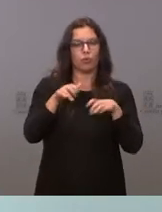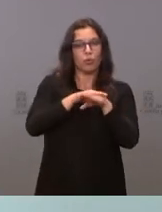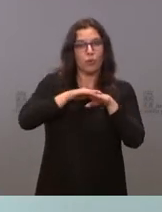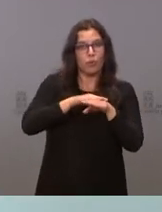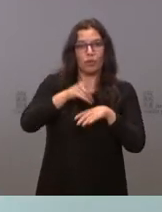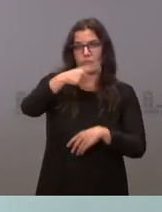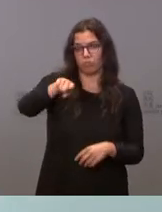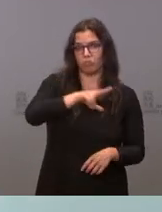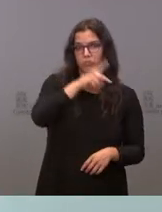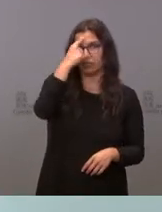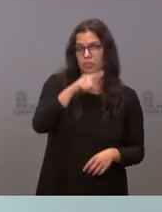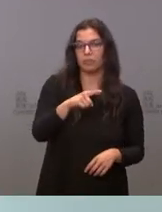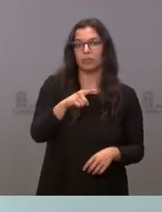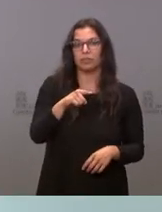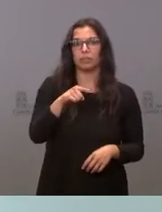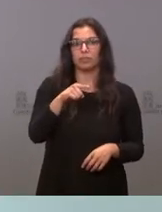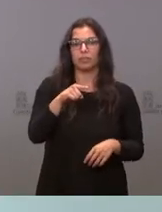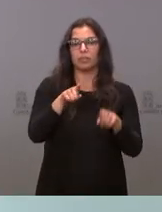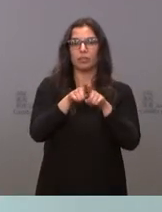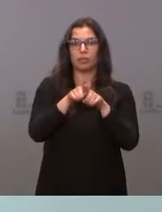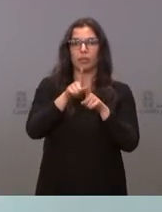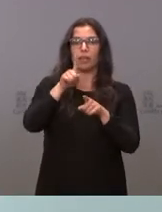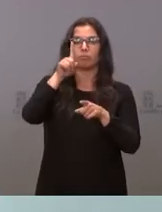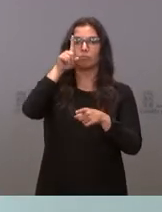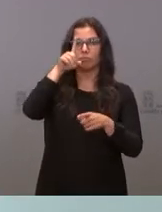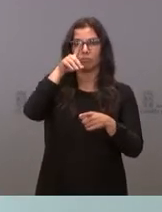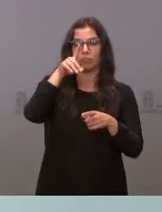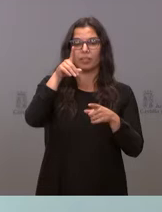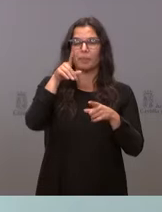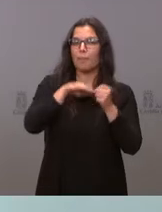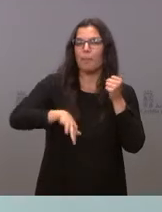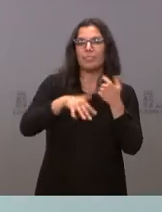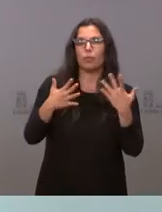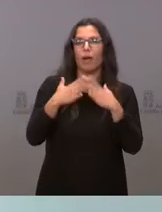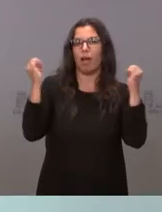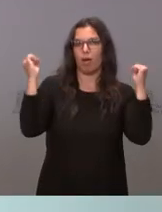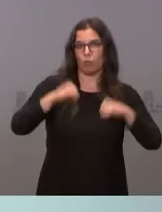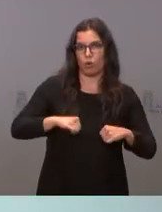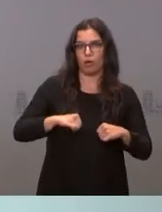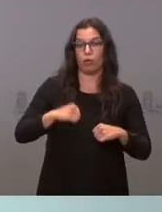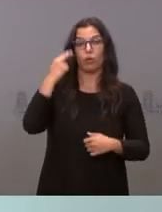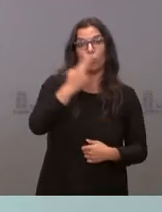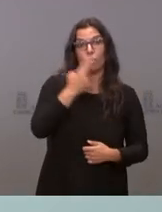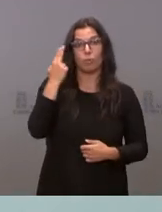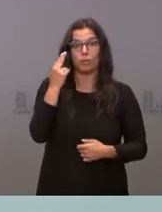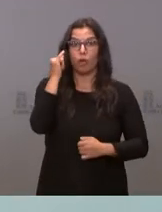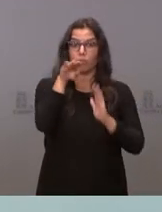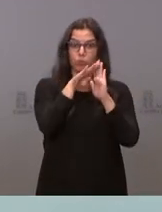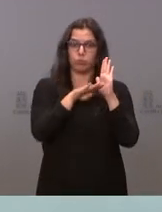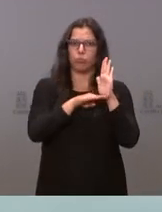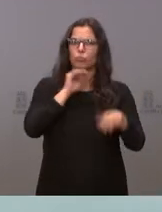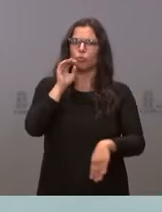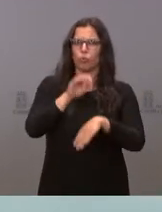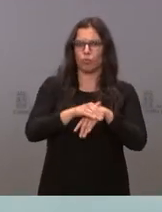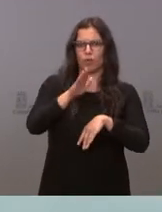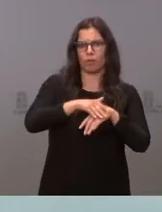bien saben ustedes, se apoya, se asienta, se basa en el acuerdo que cumple sus compromisos con las personas de Castilla